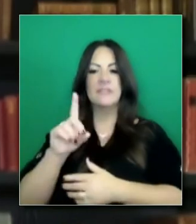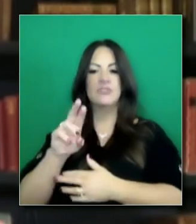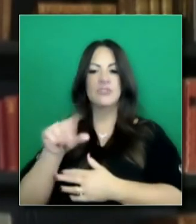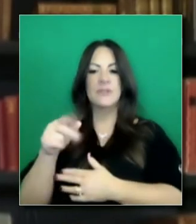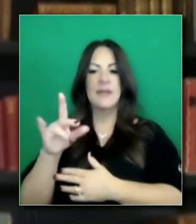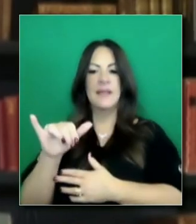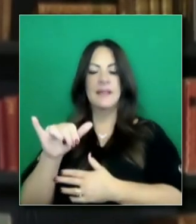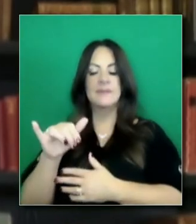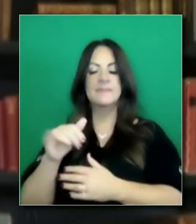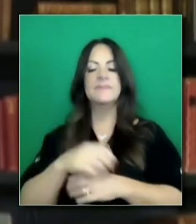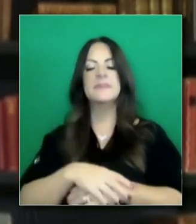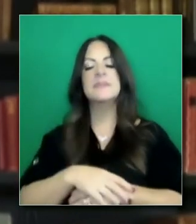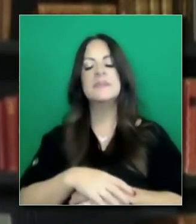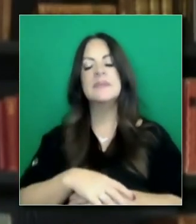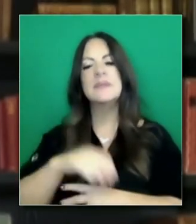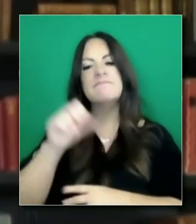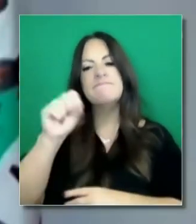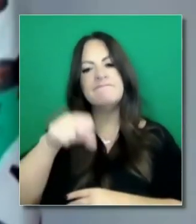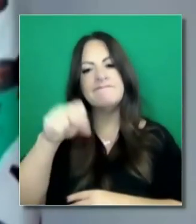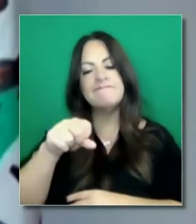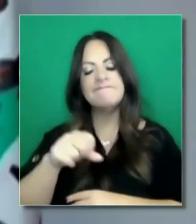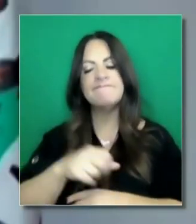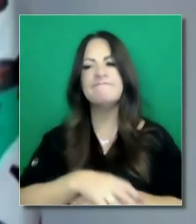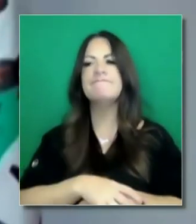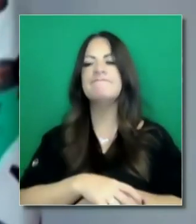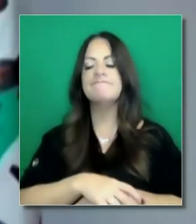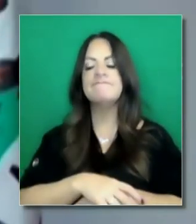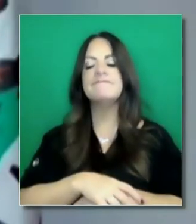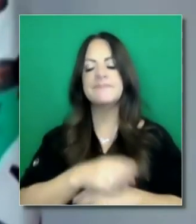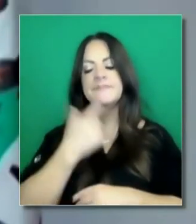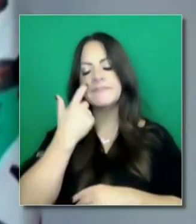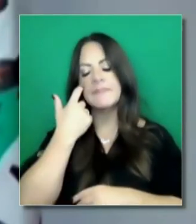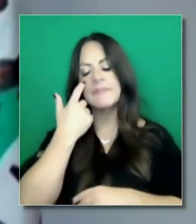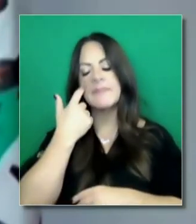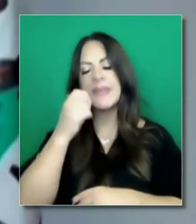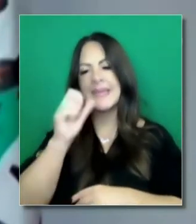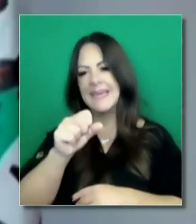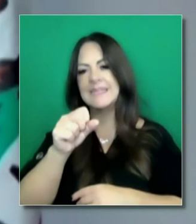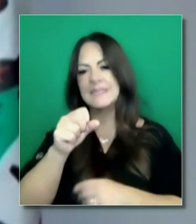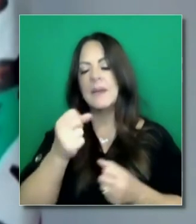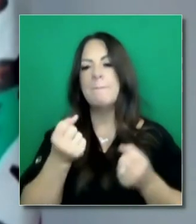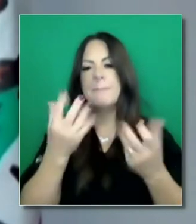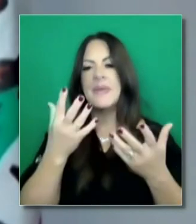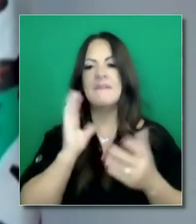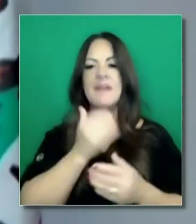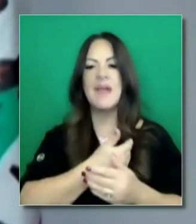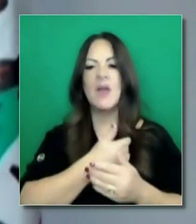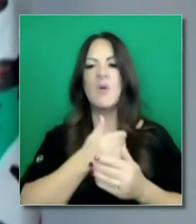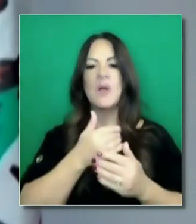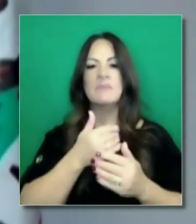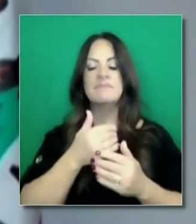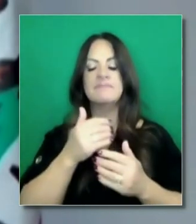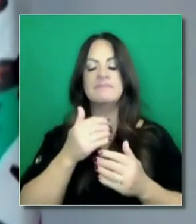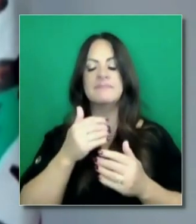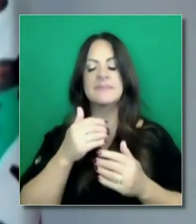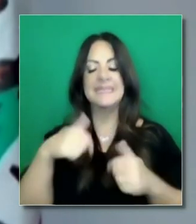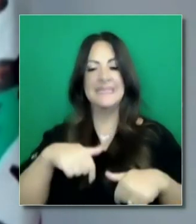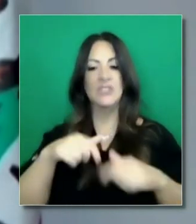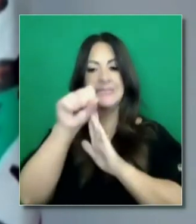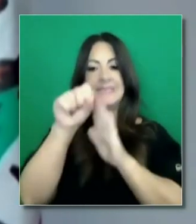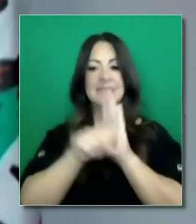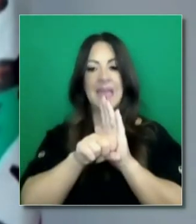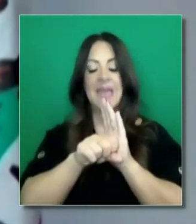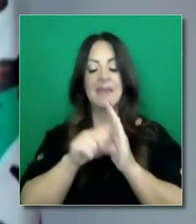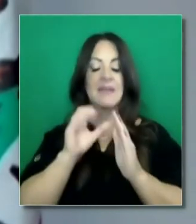Sí, gobernador, usted ha podido mencionar esos puntos. En el